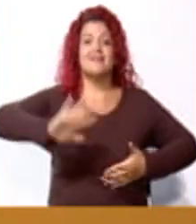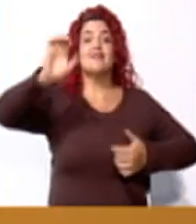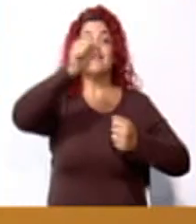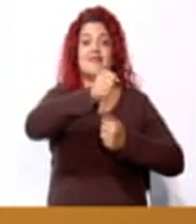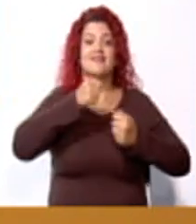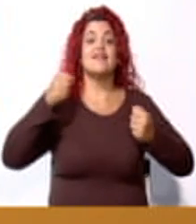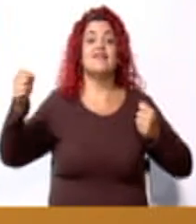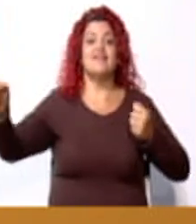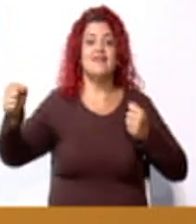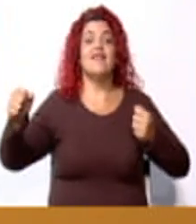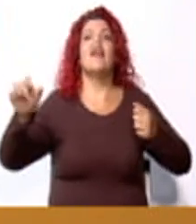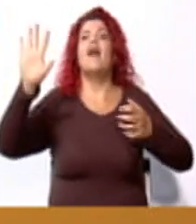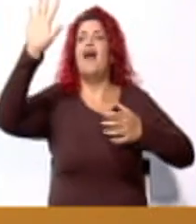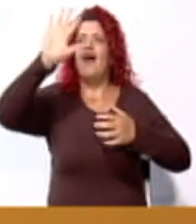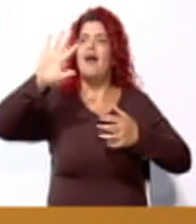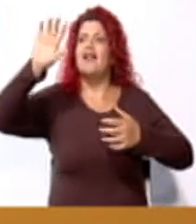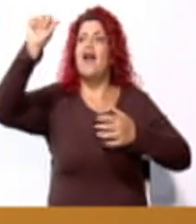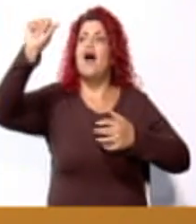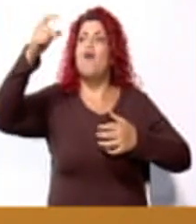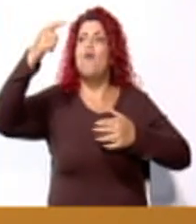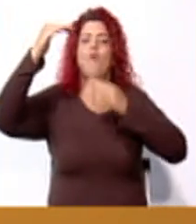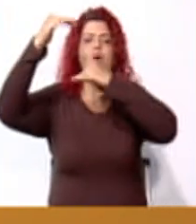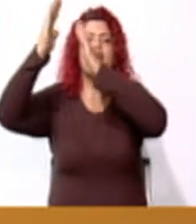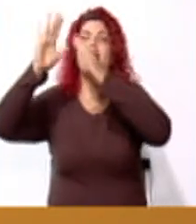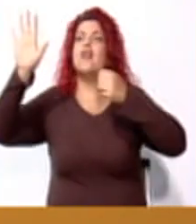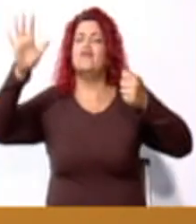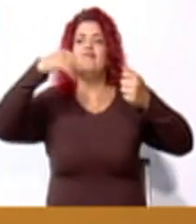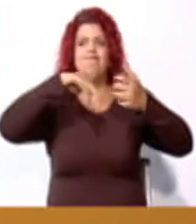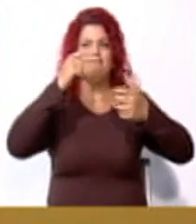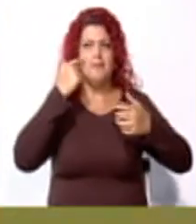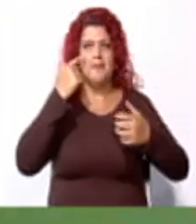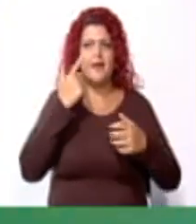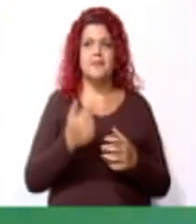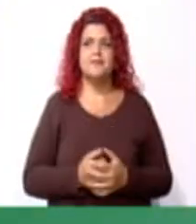el área de ese cuadrado. Entonces, observemos la imagen.